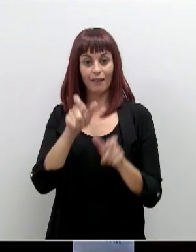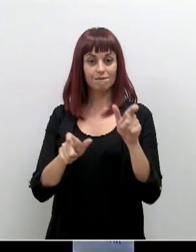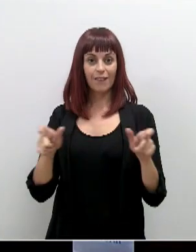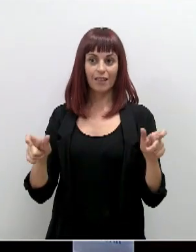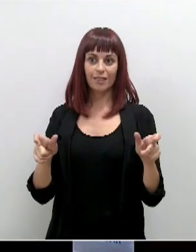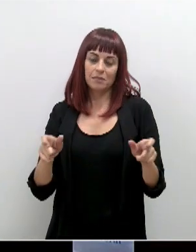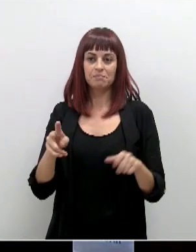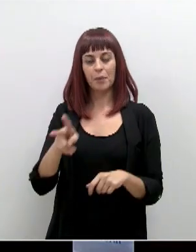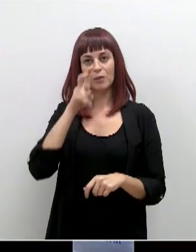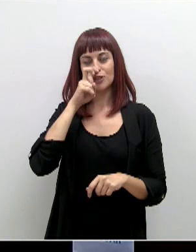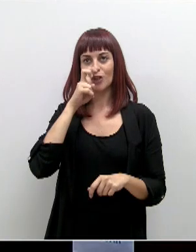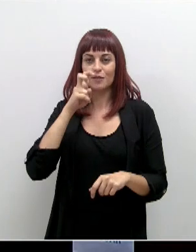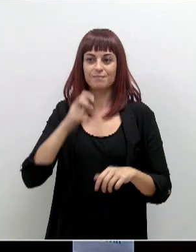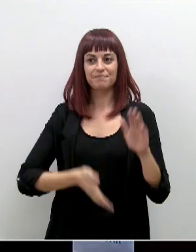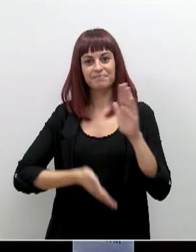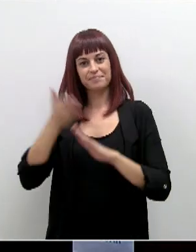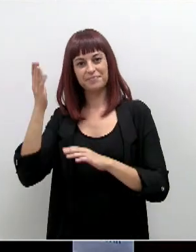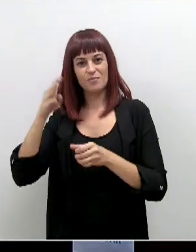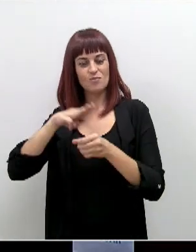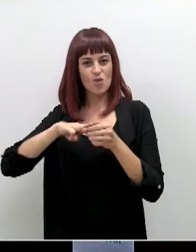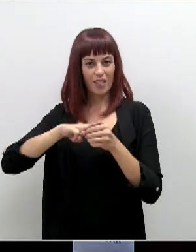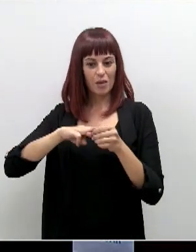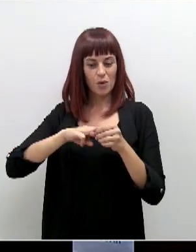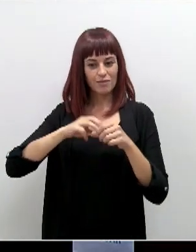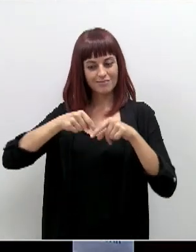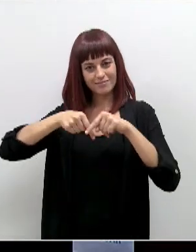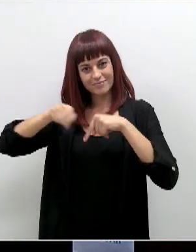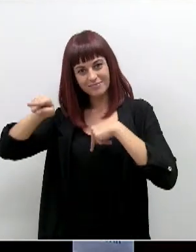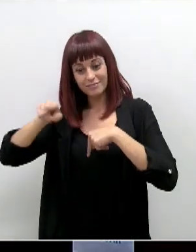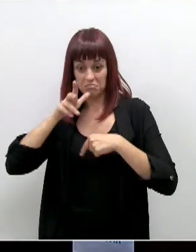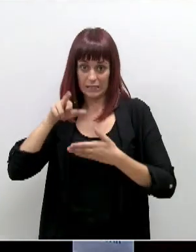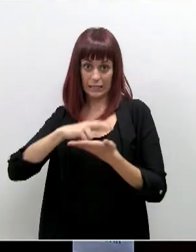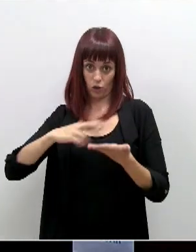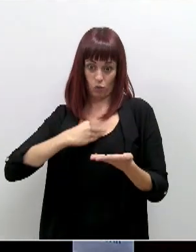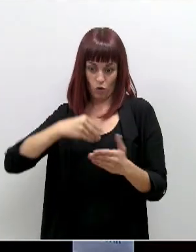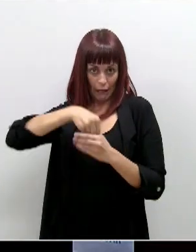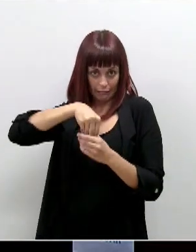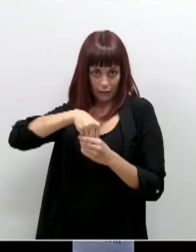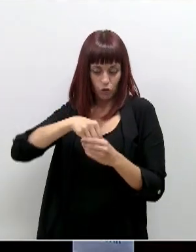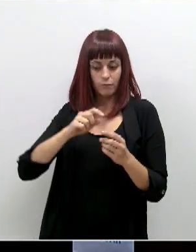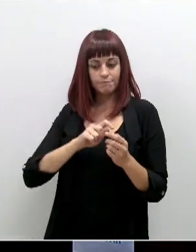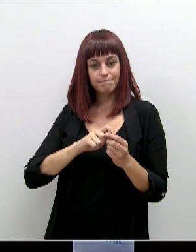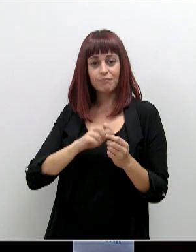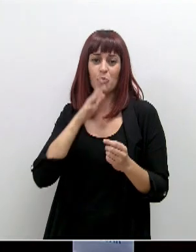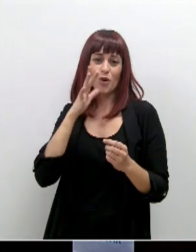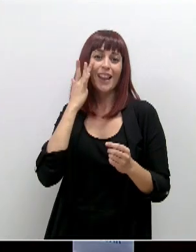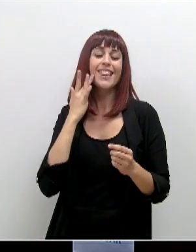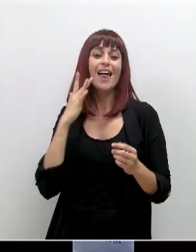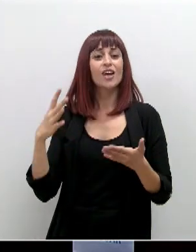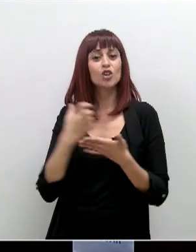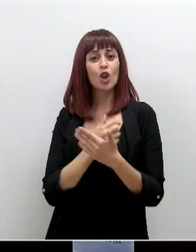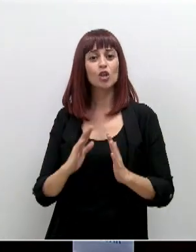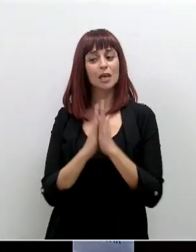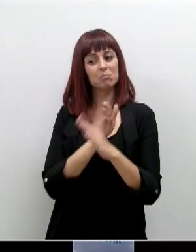previsto acudir a municipios, a desplazarse dentro de la región, pues, el Día de Todos los Santos, para poder